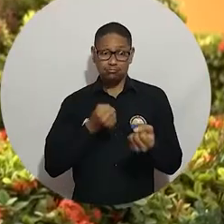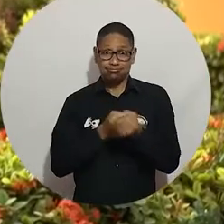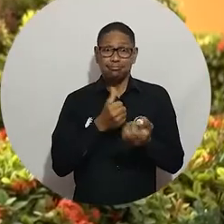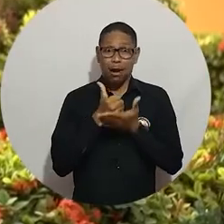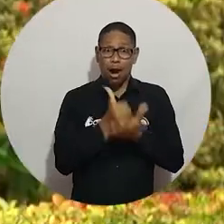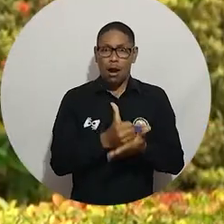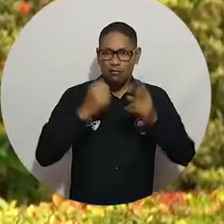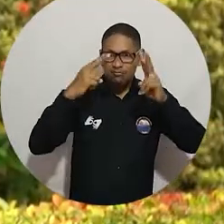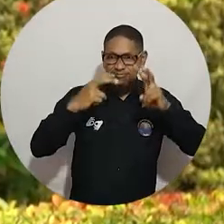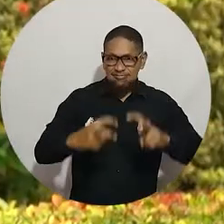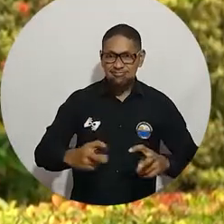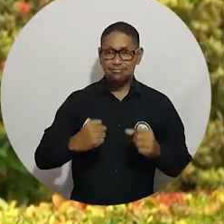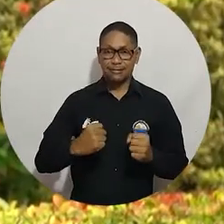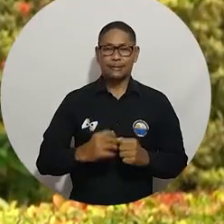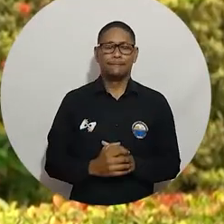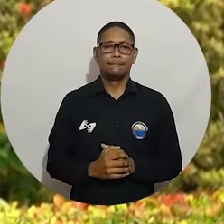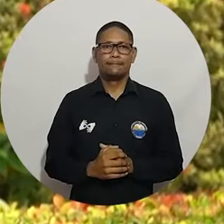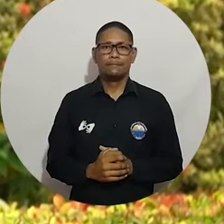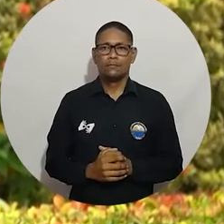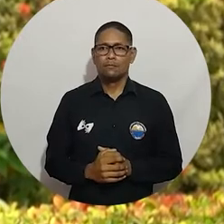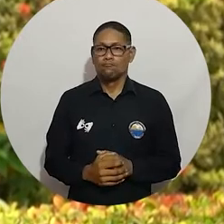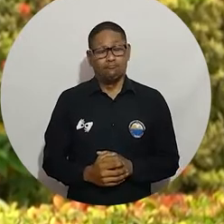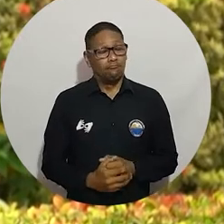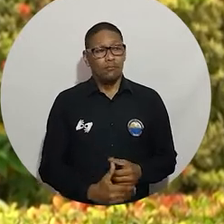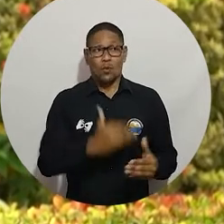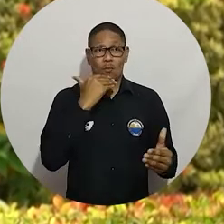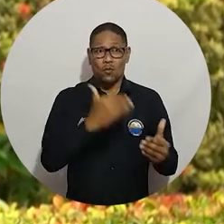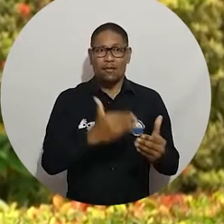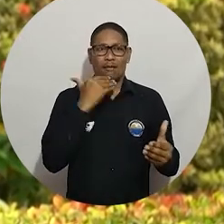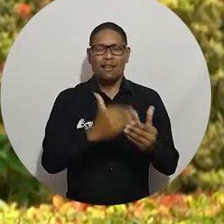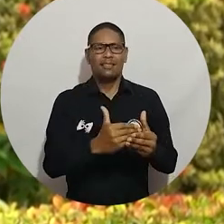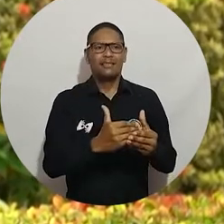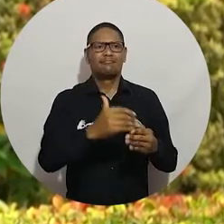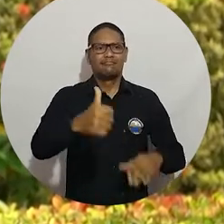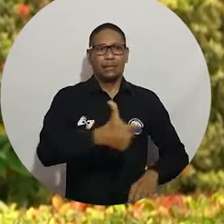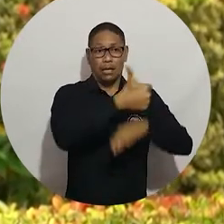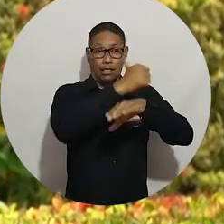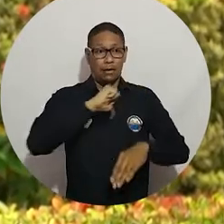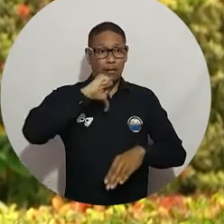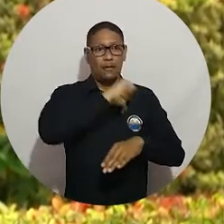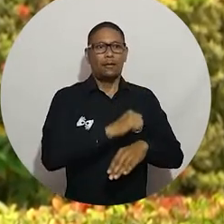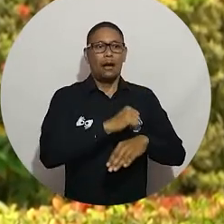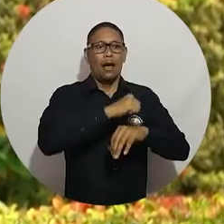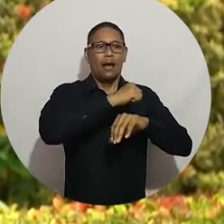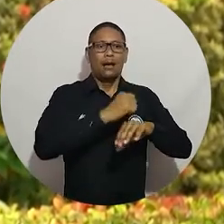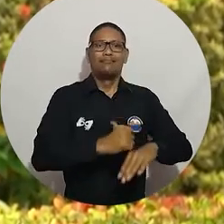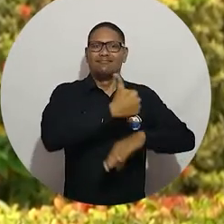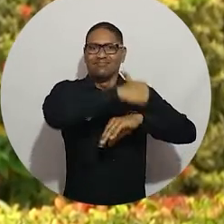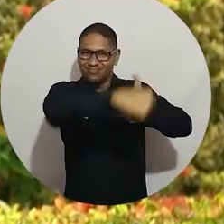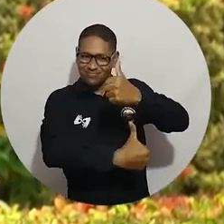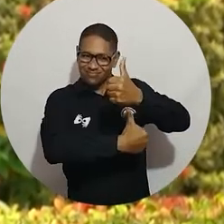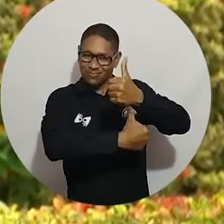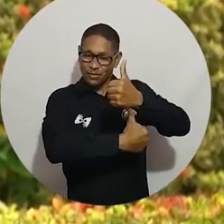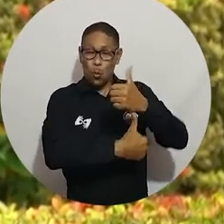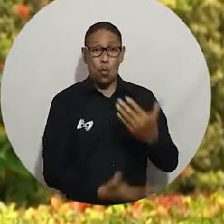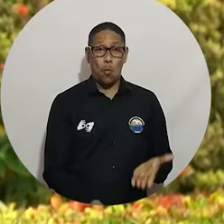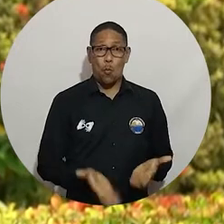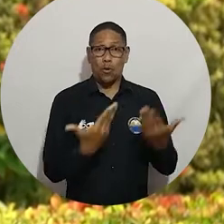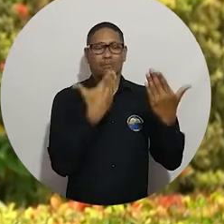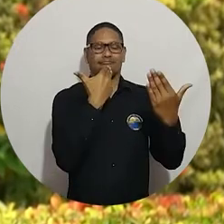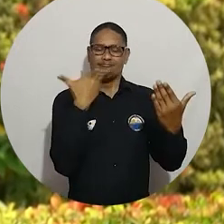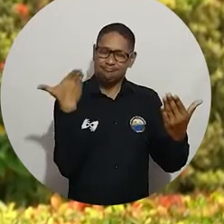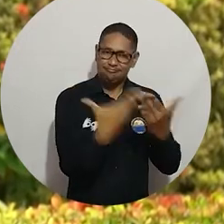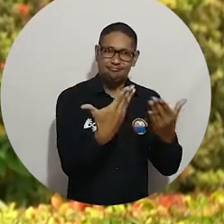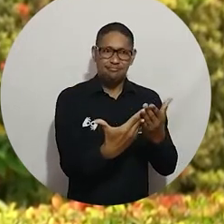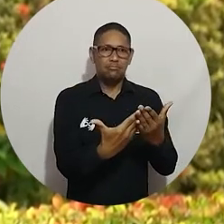sentimos realmente satisfechos y orgullosos de que todas estas actividades se puedan dar, que se destinen recursos para bien, digamos, y